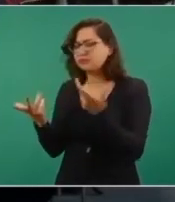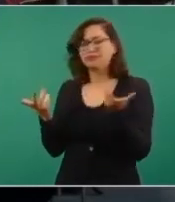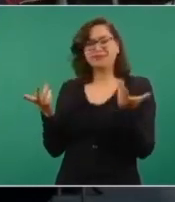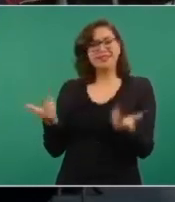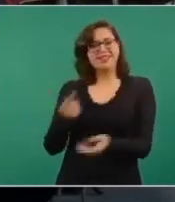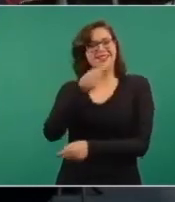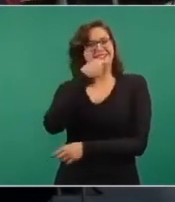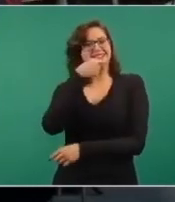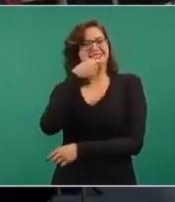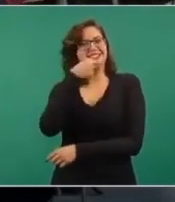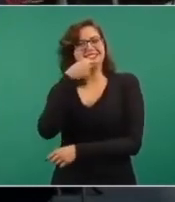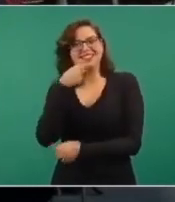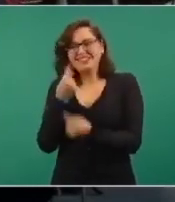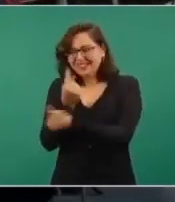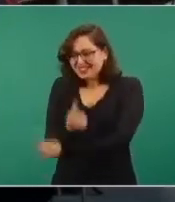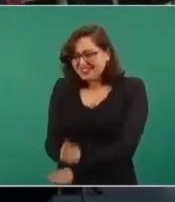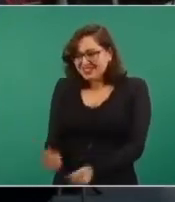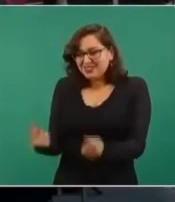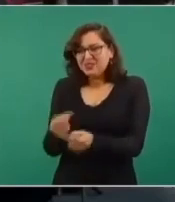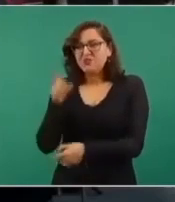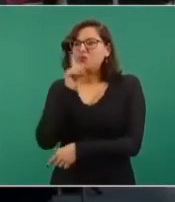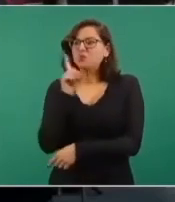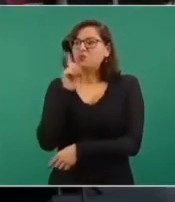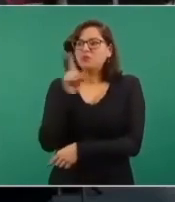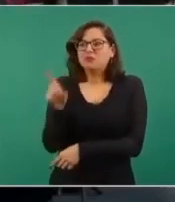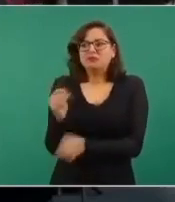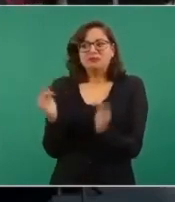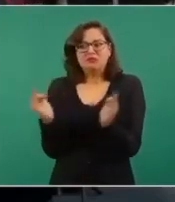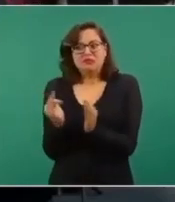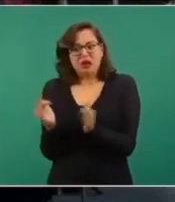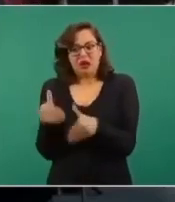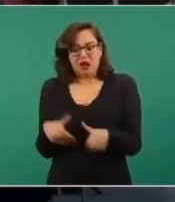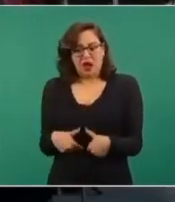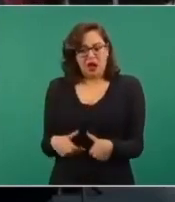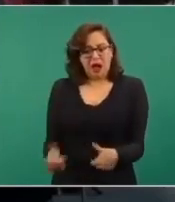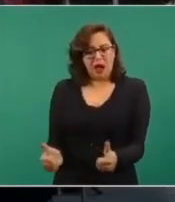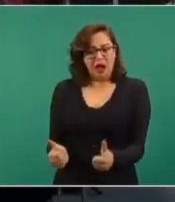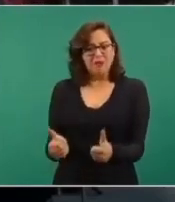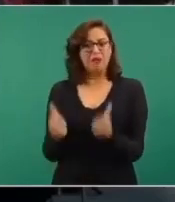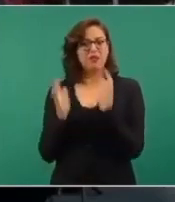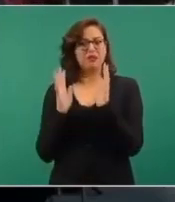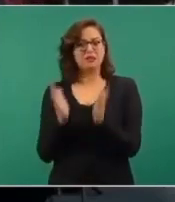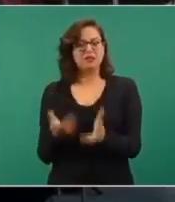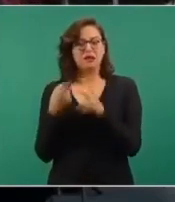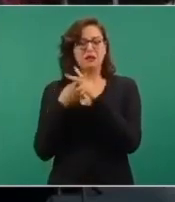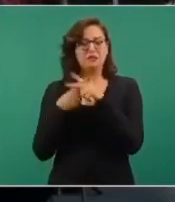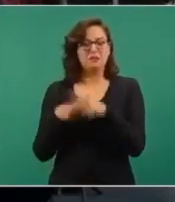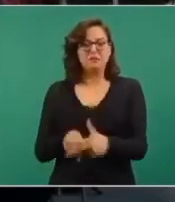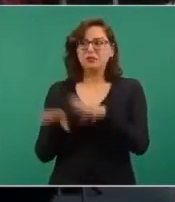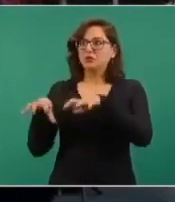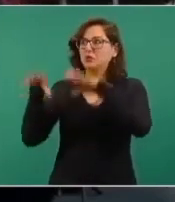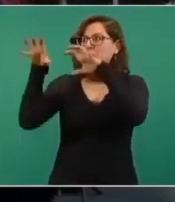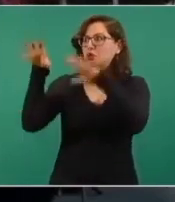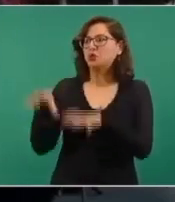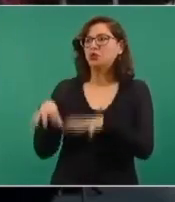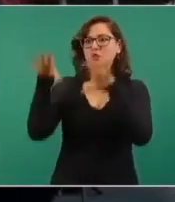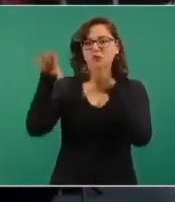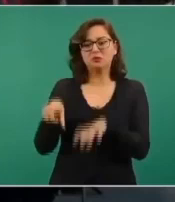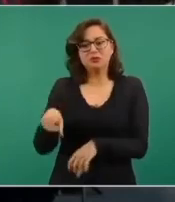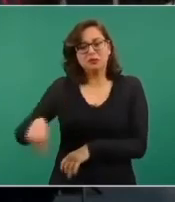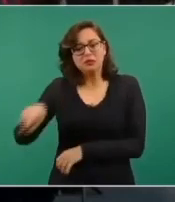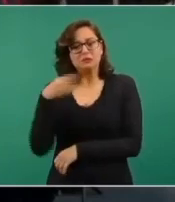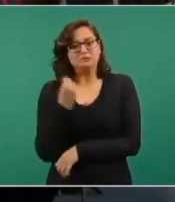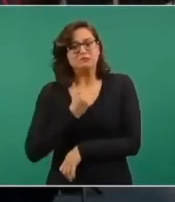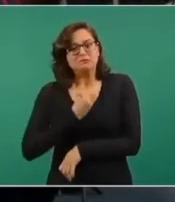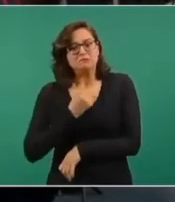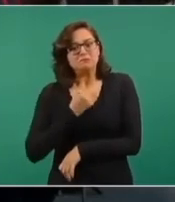intemperie, están padeciendo hambre, frío, ahora que ya se registraron algunas lluvias, pues vimos